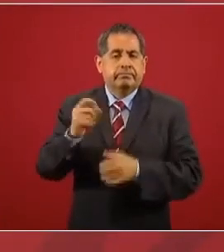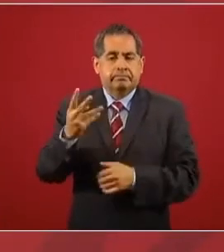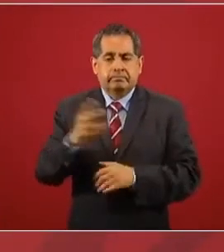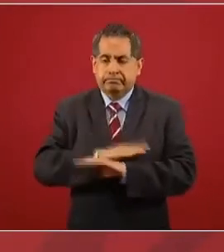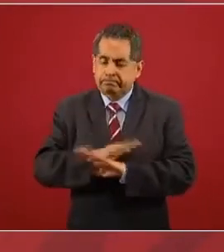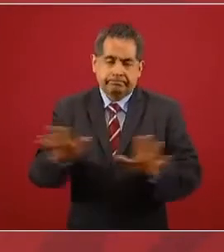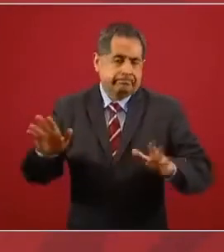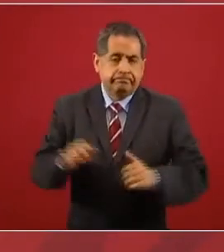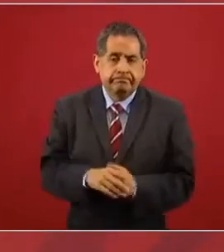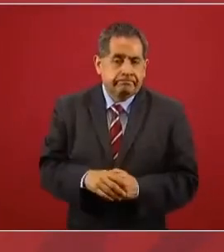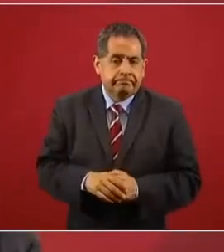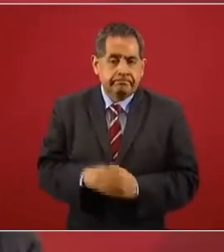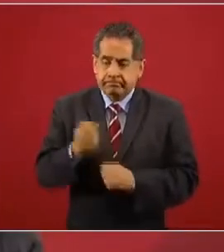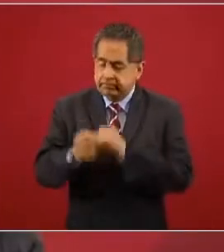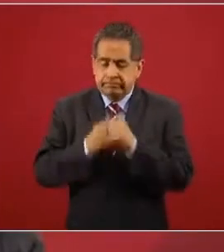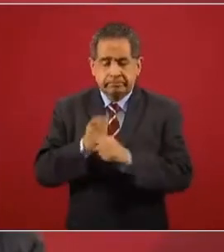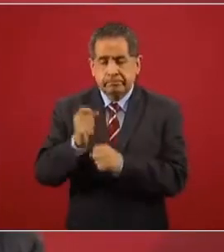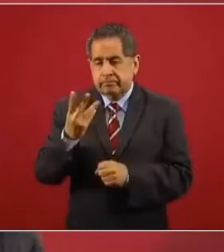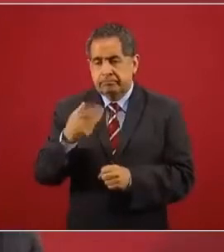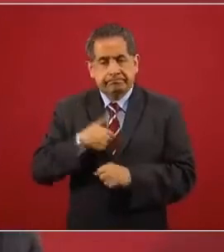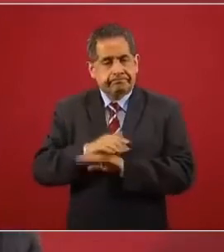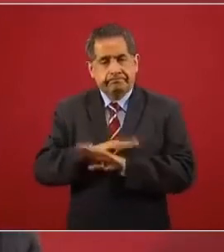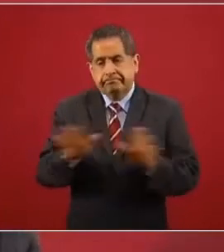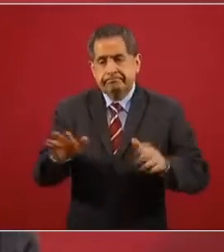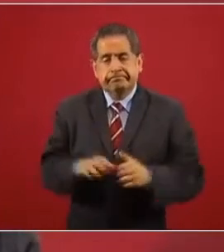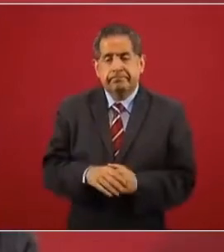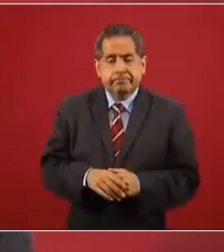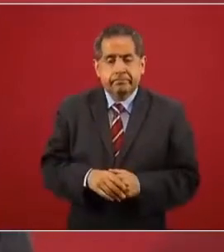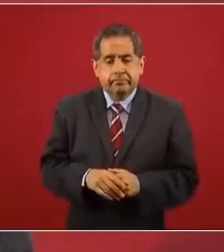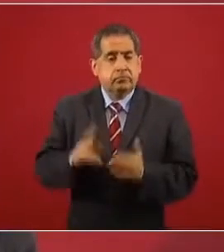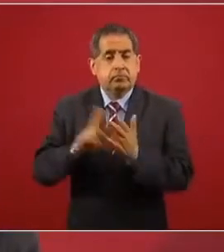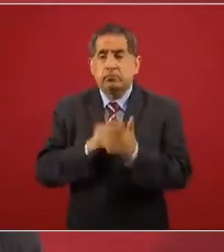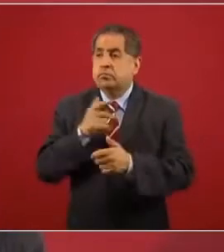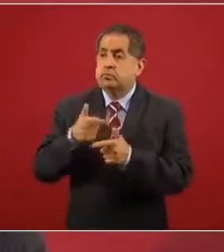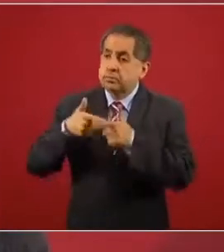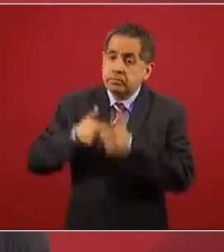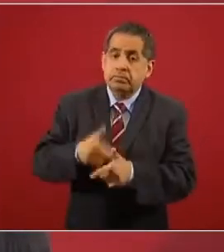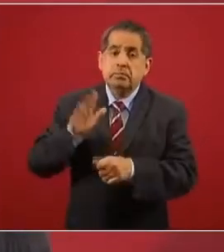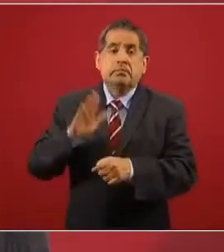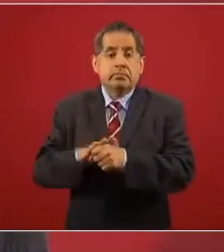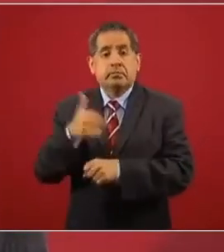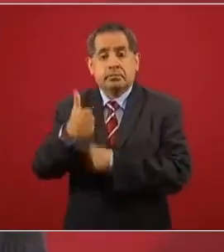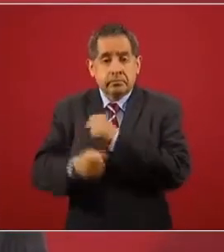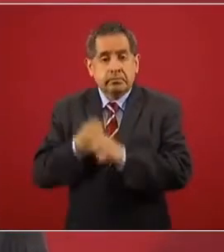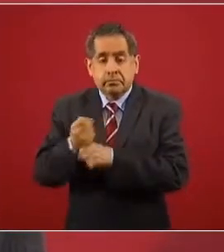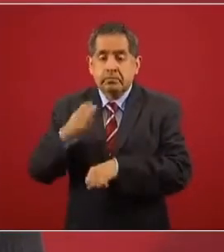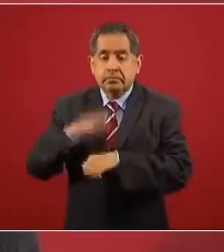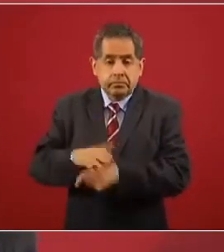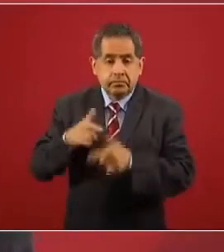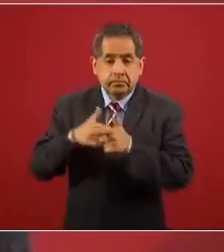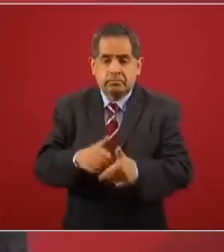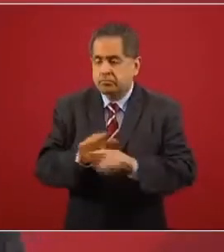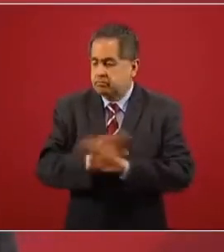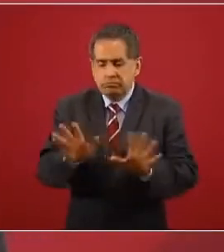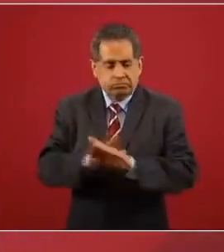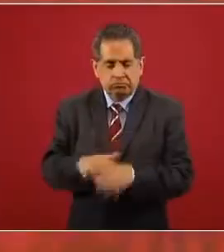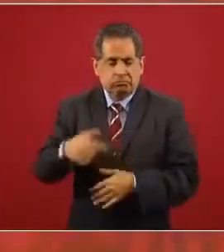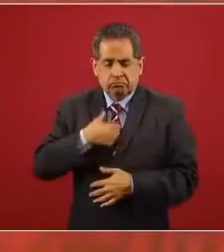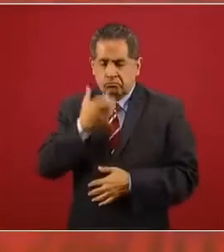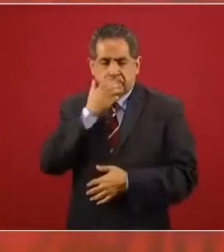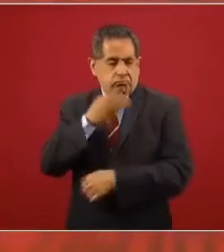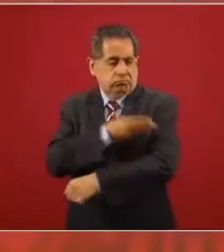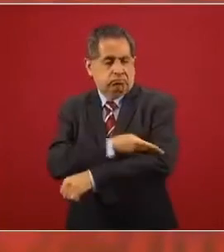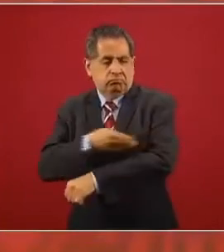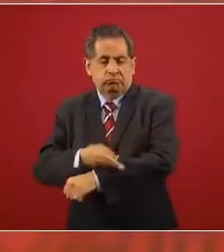No, este, me voy a quedar, soy maderista, es